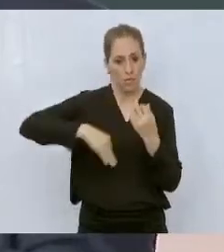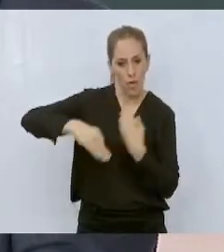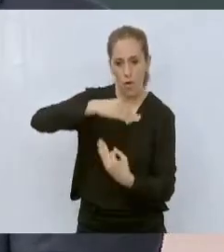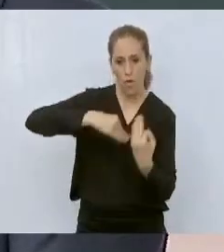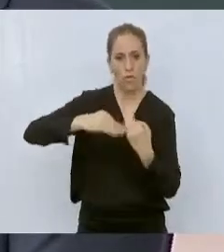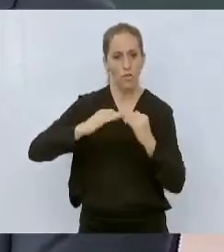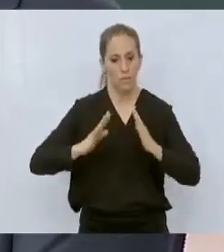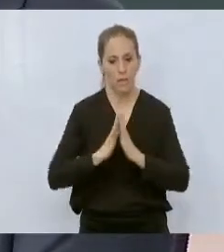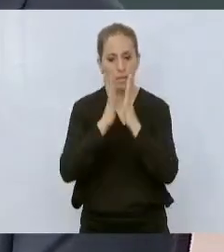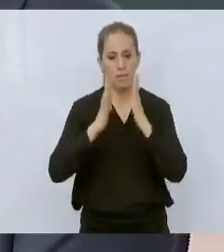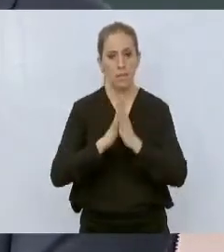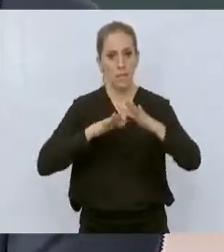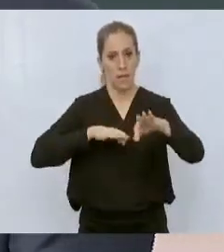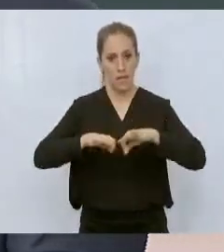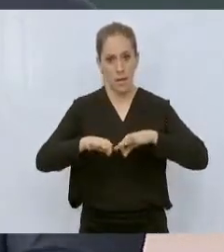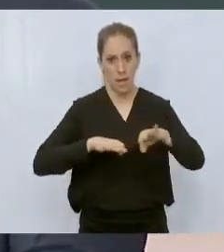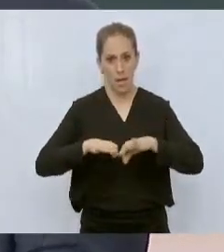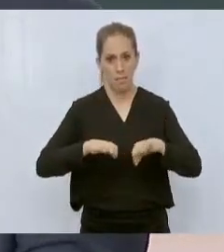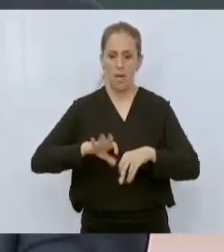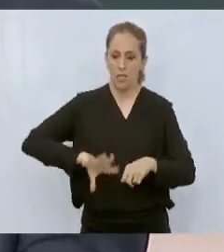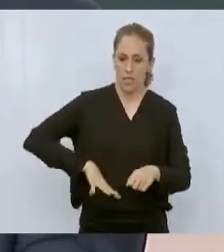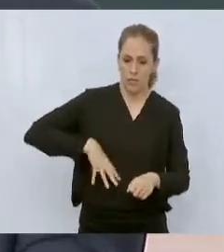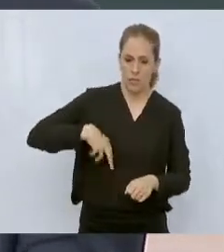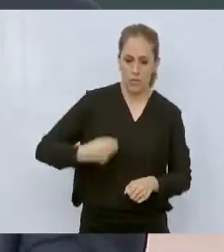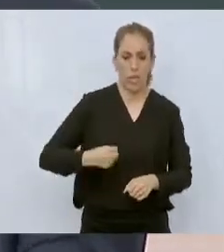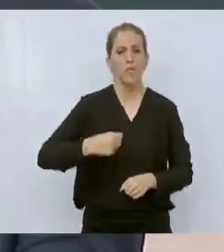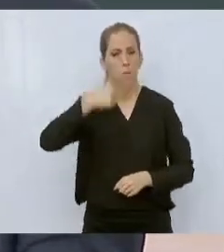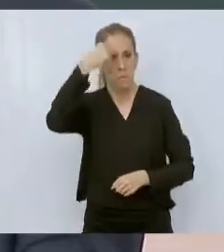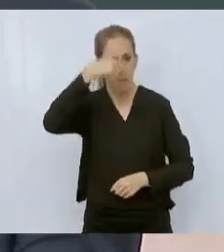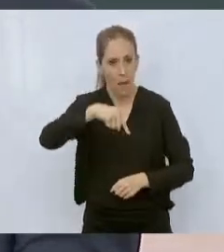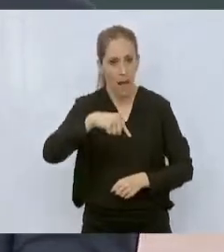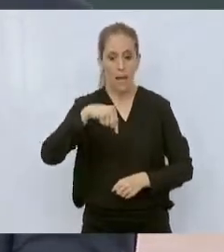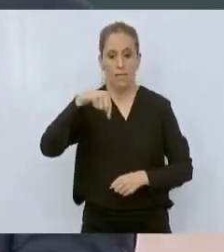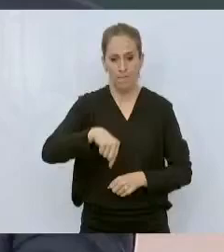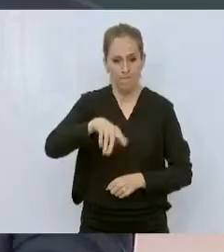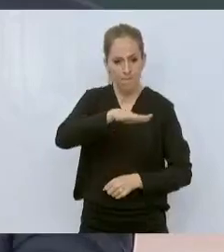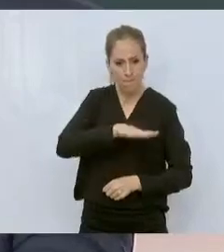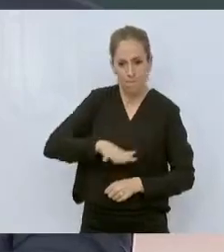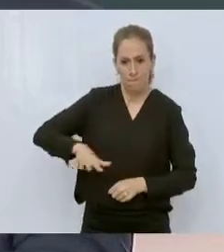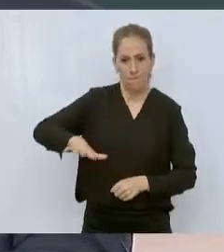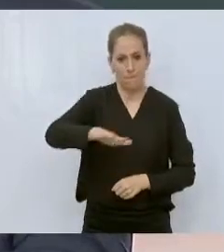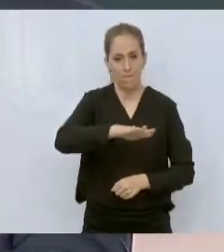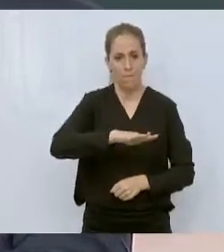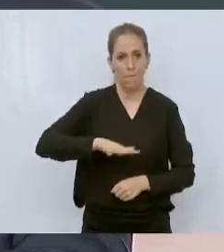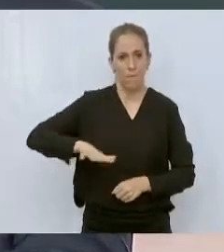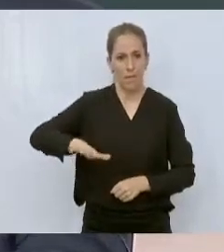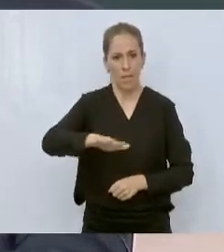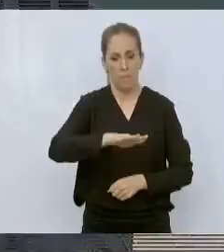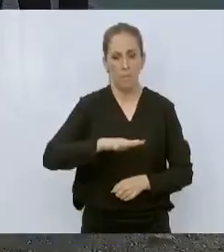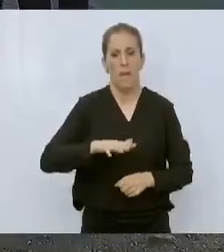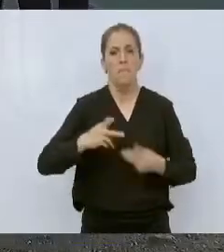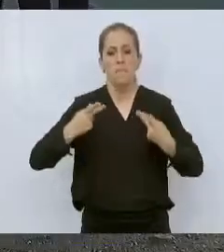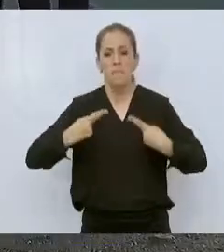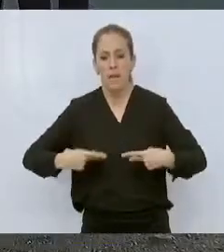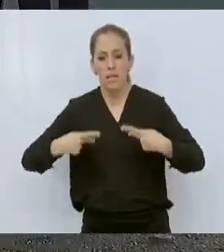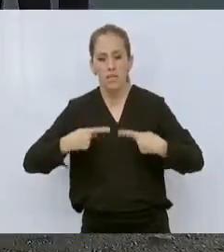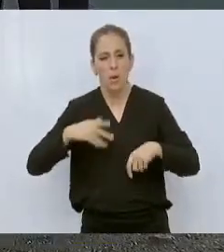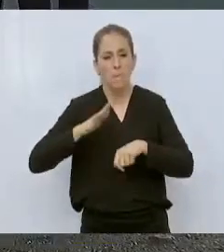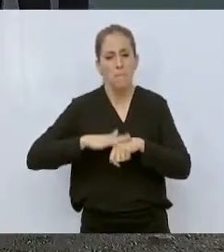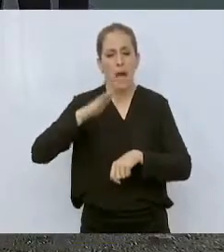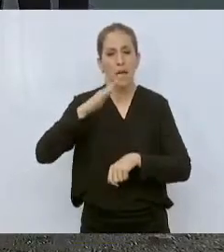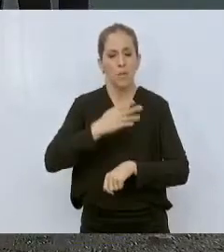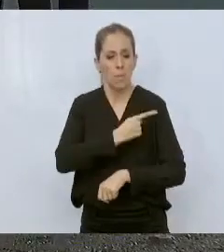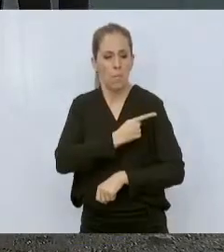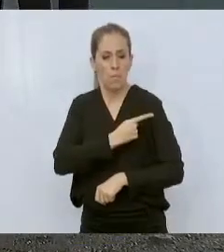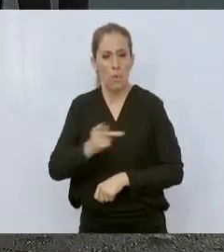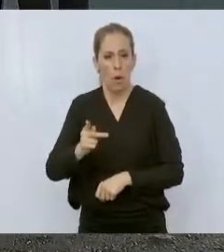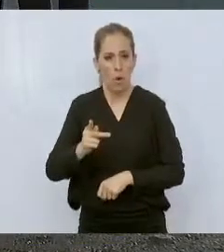que hiciéramos lo posible por sacar la zona, sobre todo las zonas de pobreza extrema, en